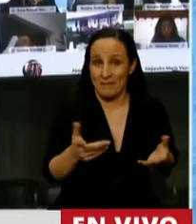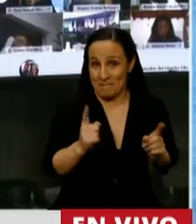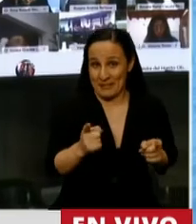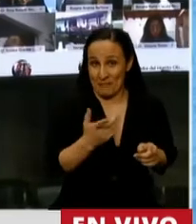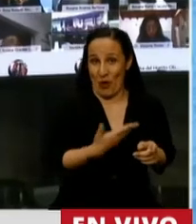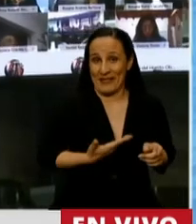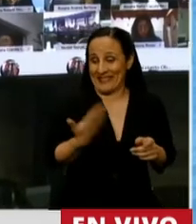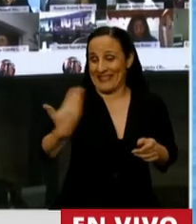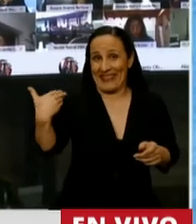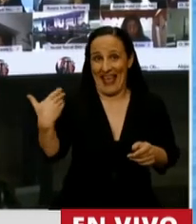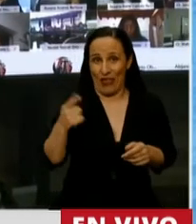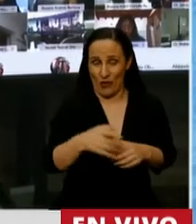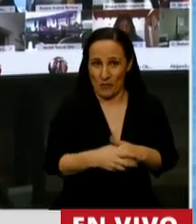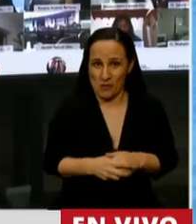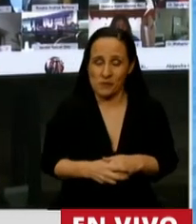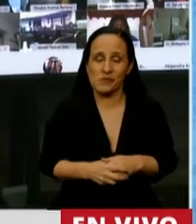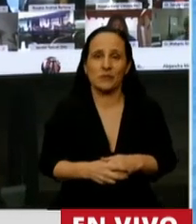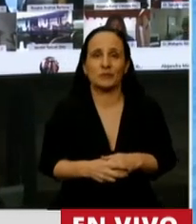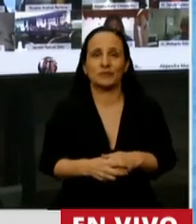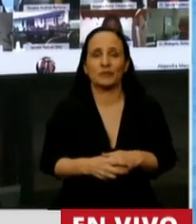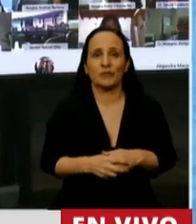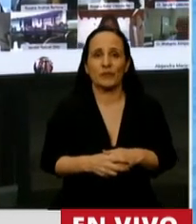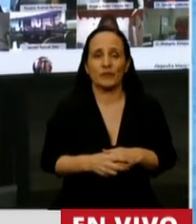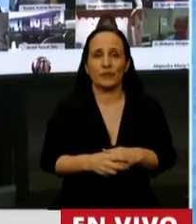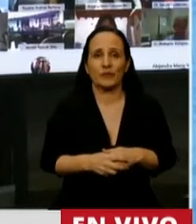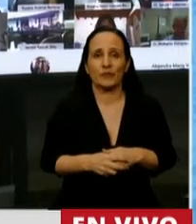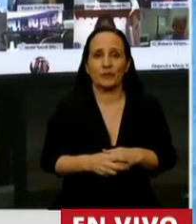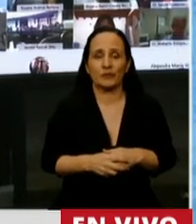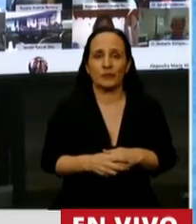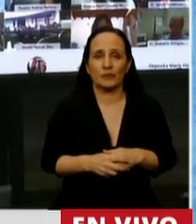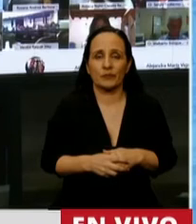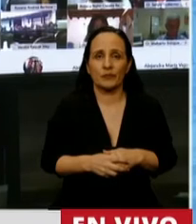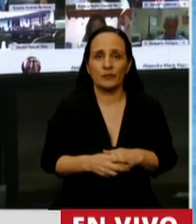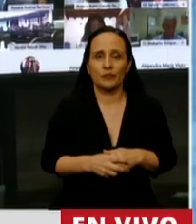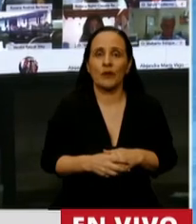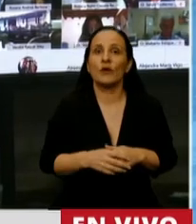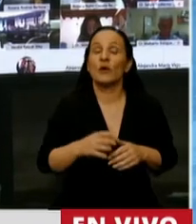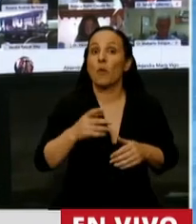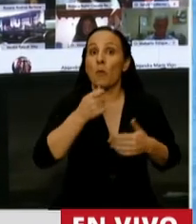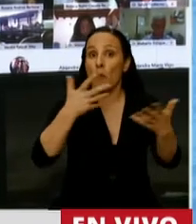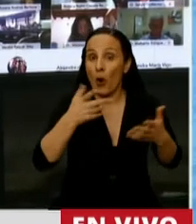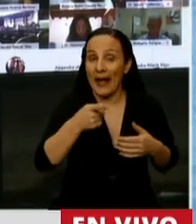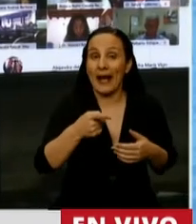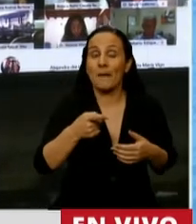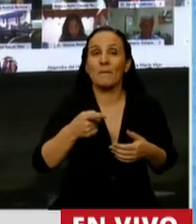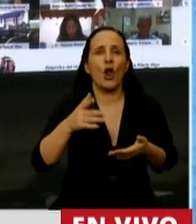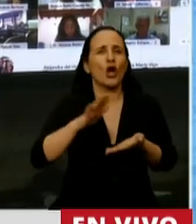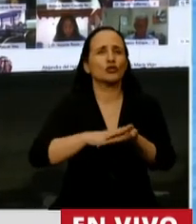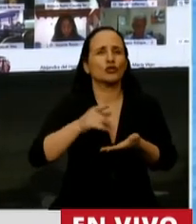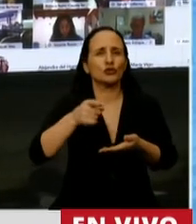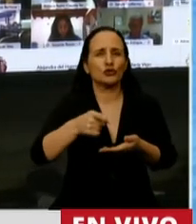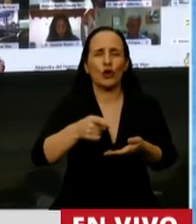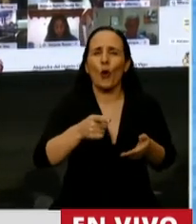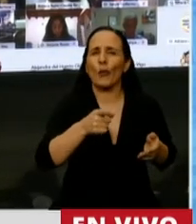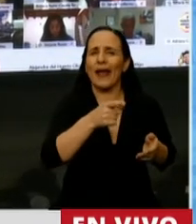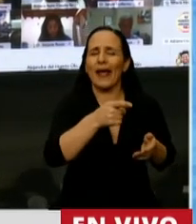Nacional, así pasó con el Acuerdo Federal Solidario, por ejemplo, o también con el aporte a las transferencias,